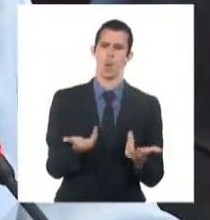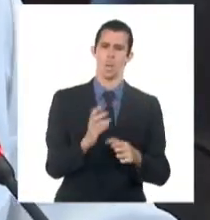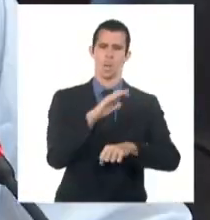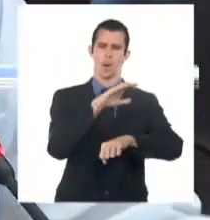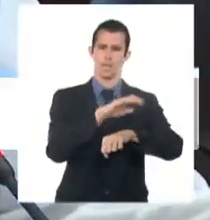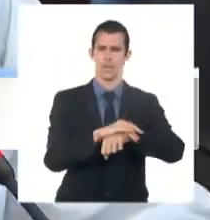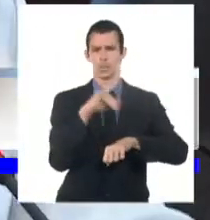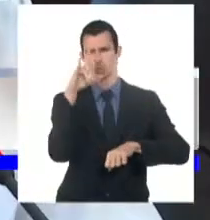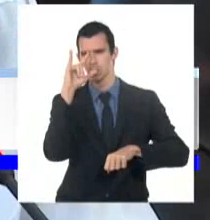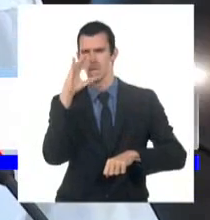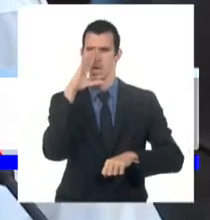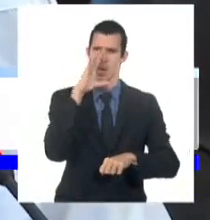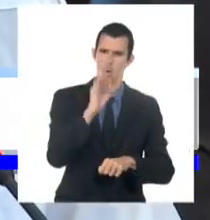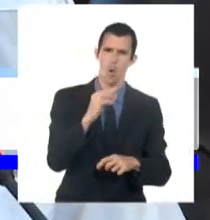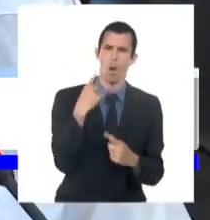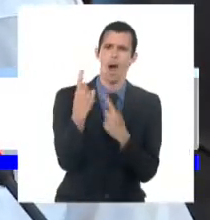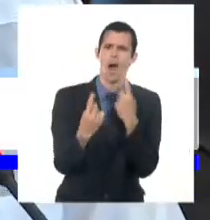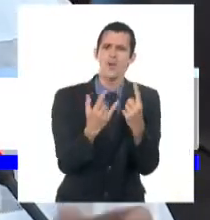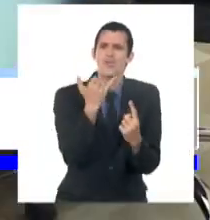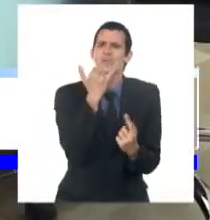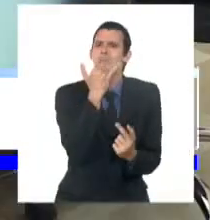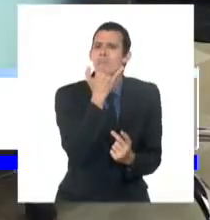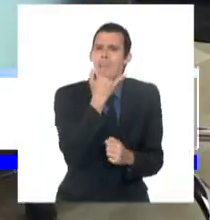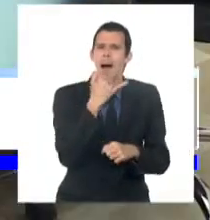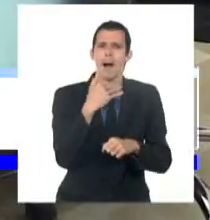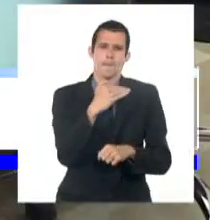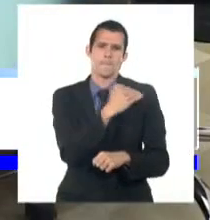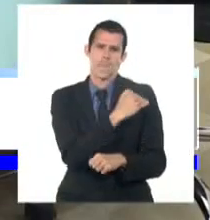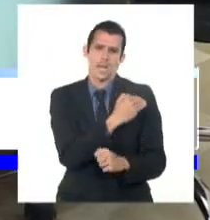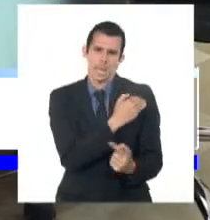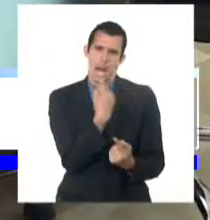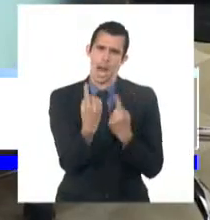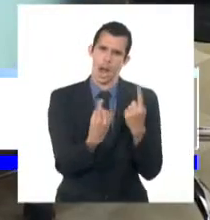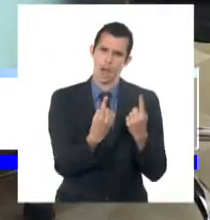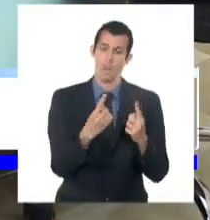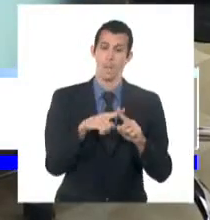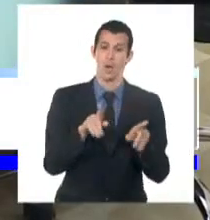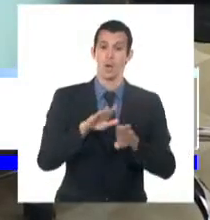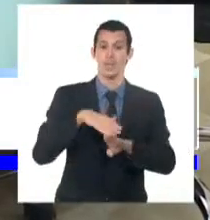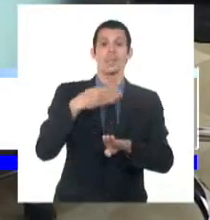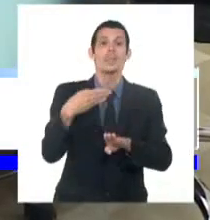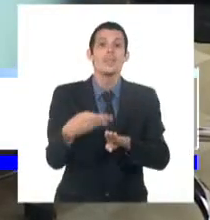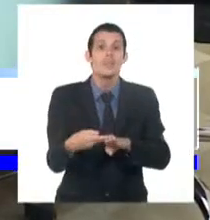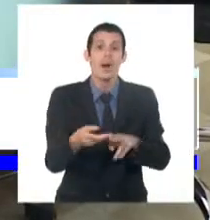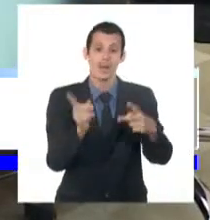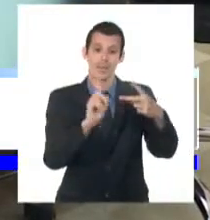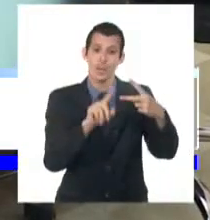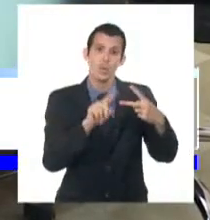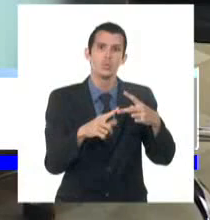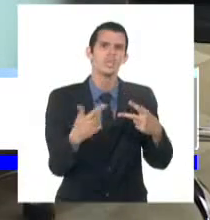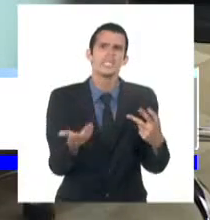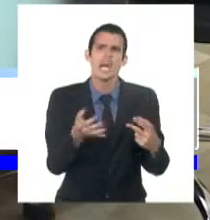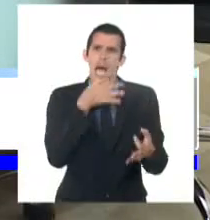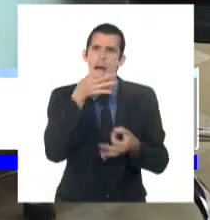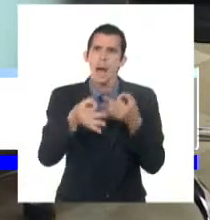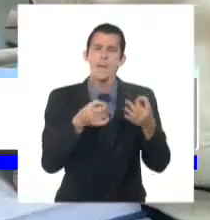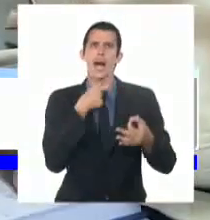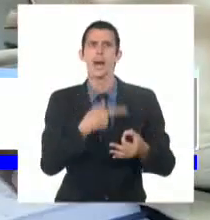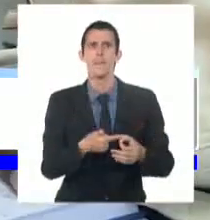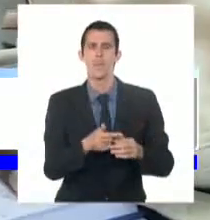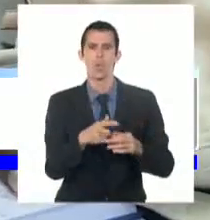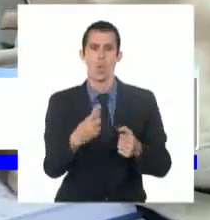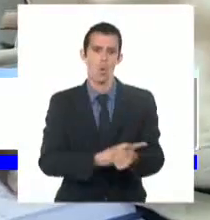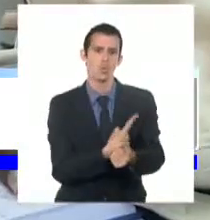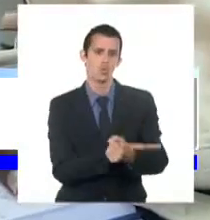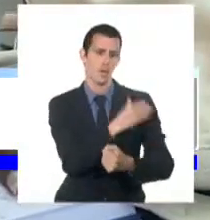reformula o despenaliza los tipos delictivos que fueron trasladados al nuevo Código Penal Militar, incluye como sujeto de la